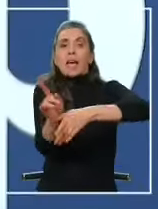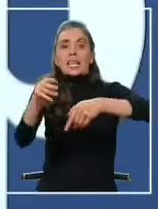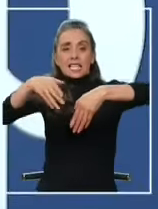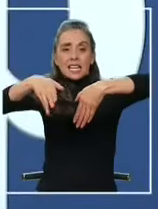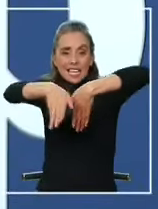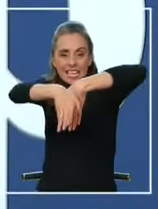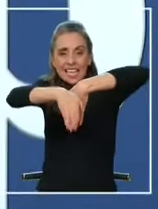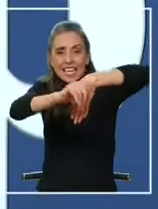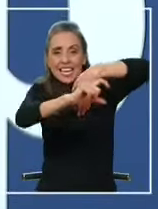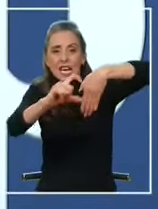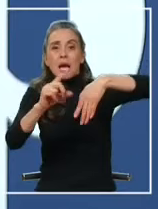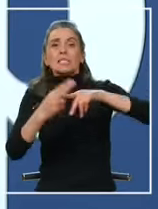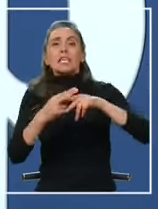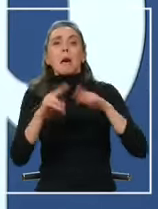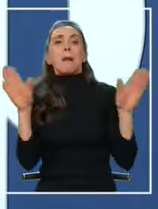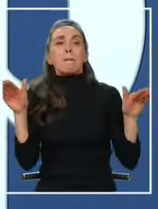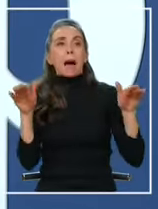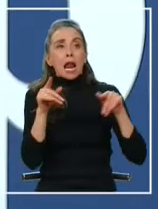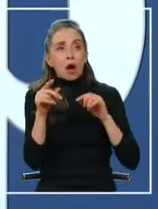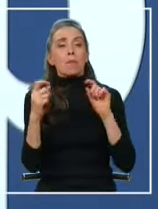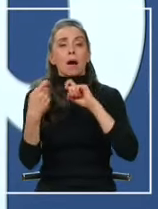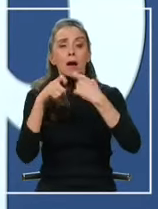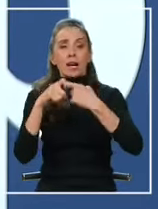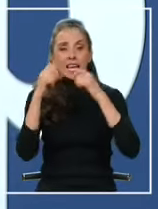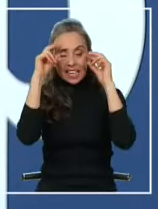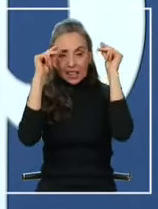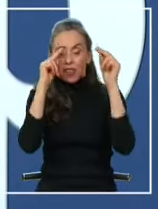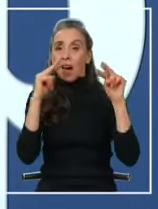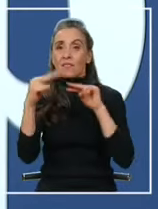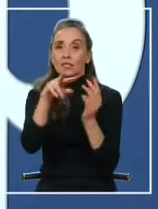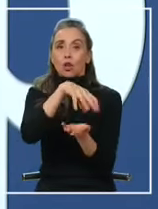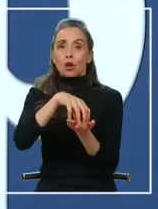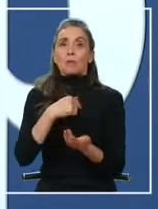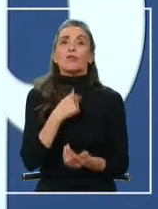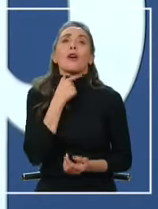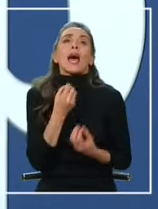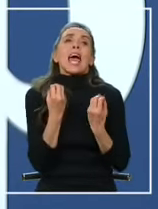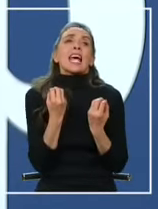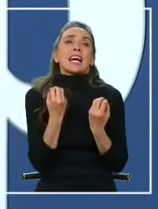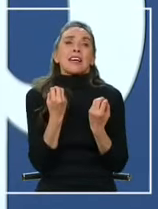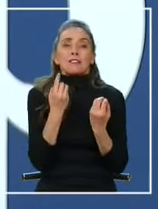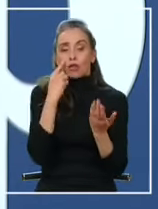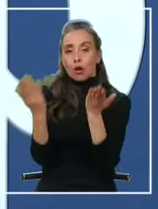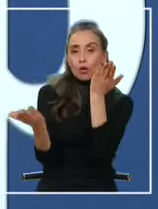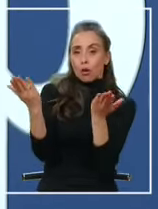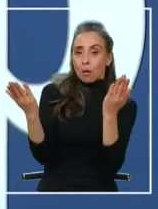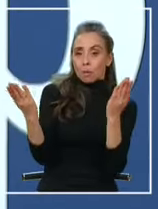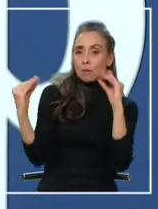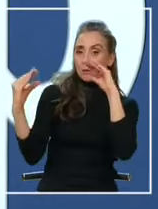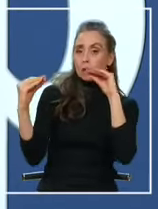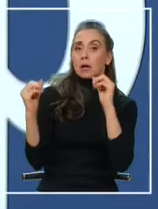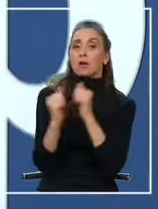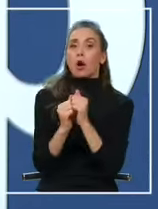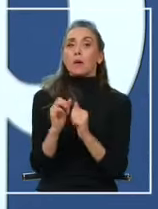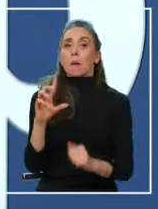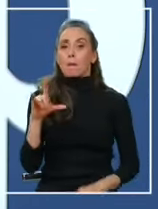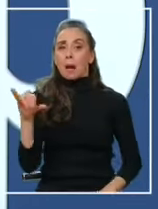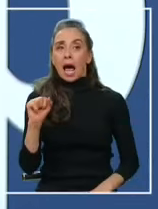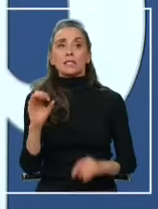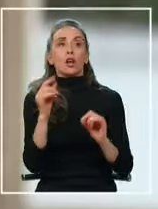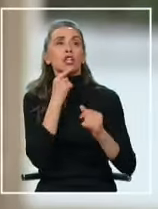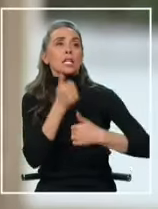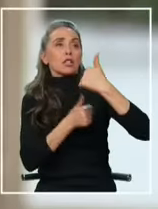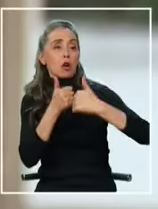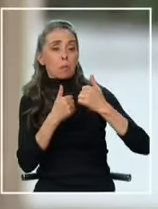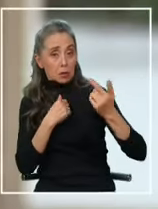que también debate, ideas, visiones de comuna y eso es lo que yo estoy encantado de poder contrarrestar con Pedro Lea Plaza o con el que quiera